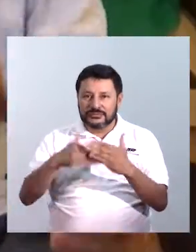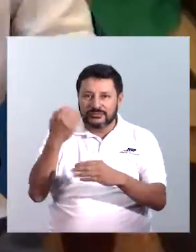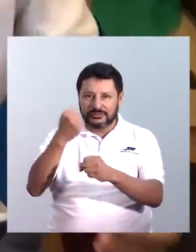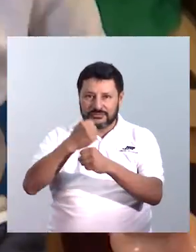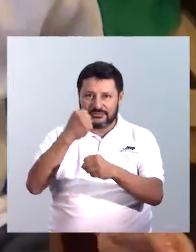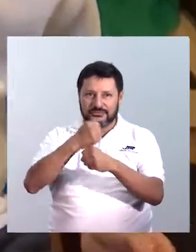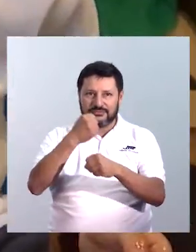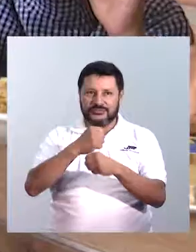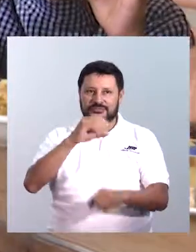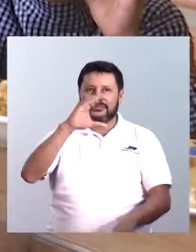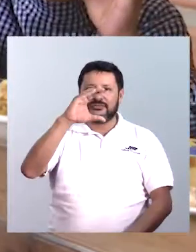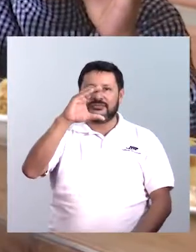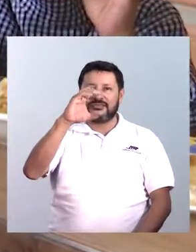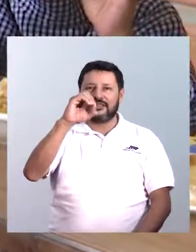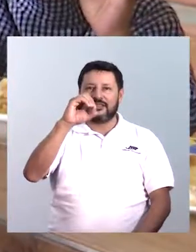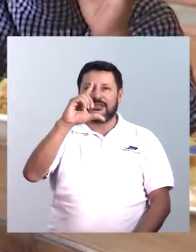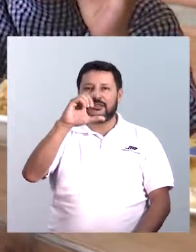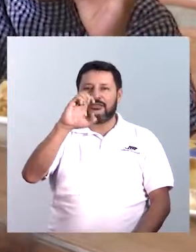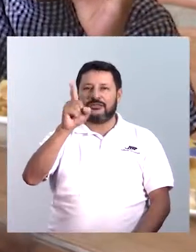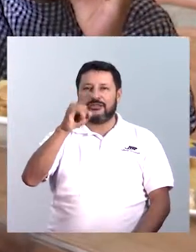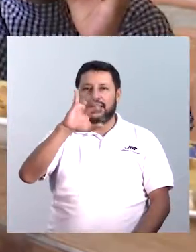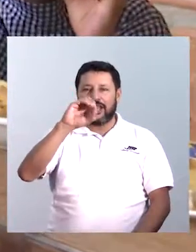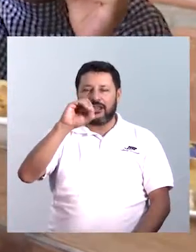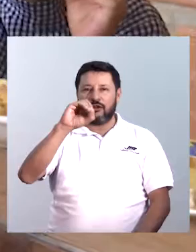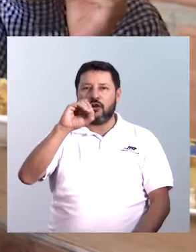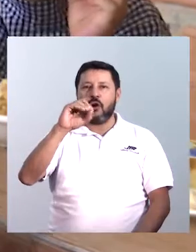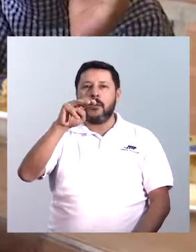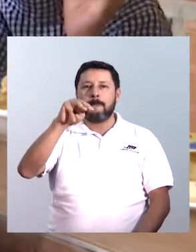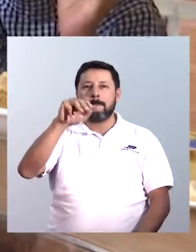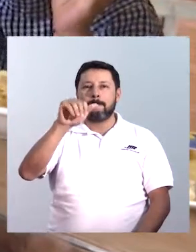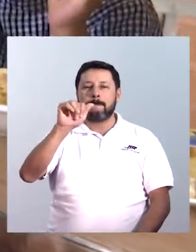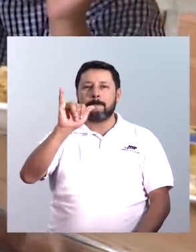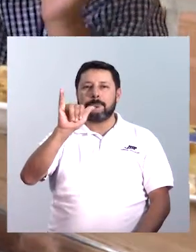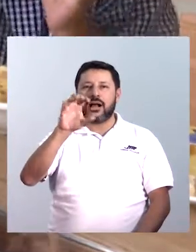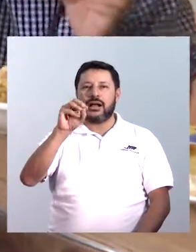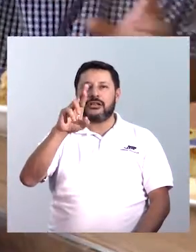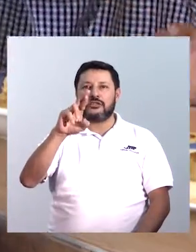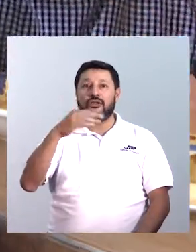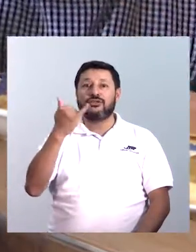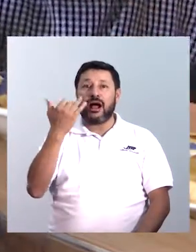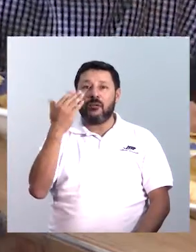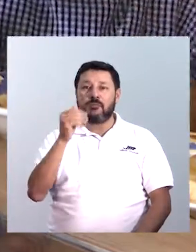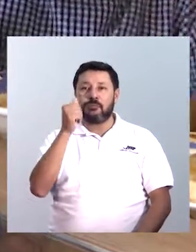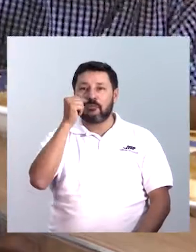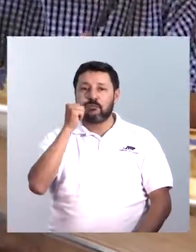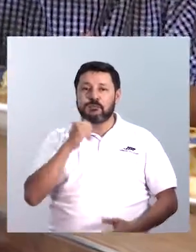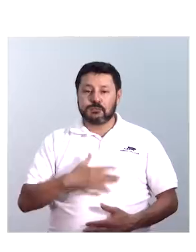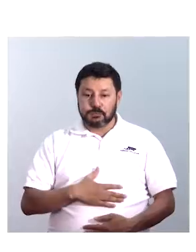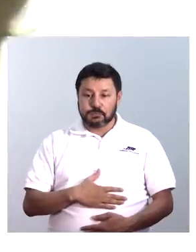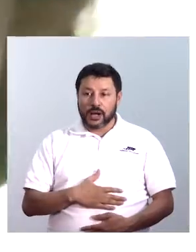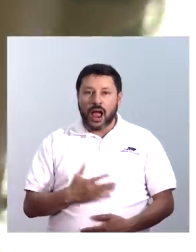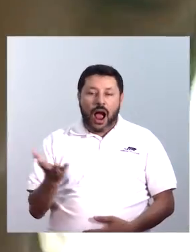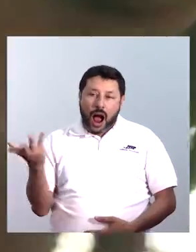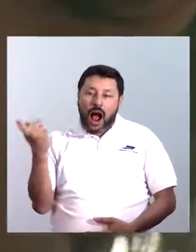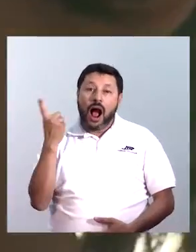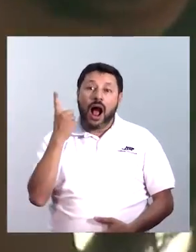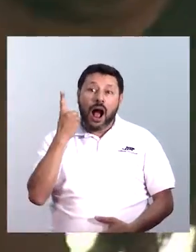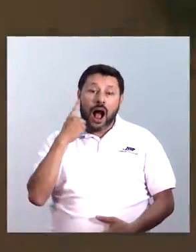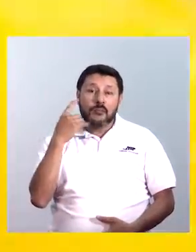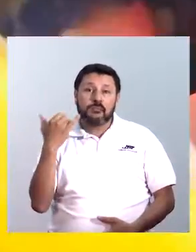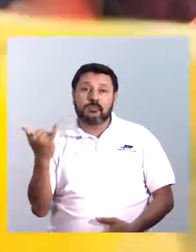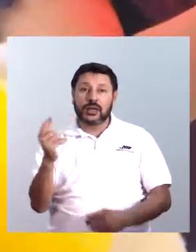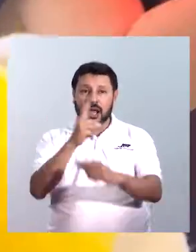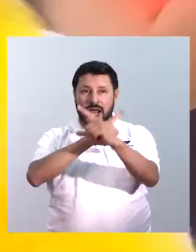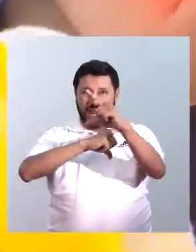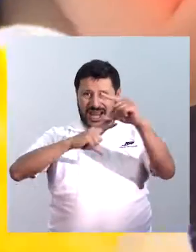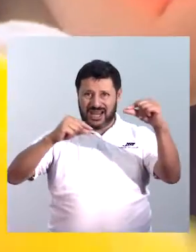Apenas empecé a trabajar en el colegio mayor y quedé embarazada, entonces me contaron que había en